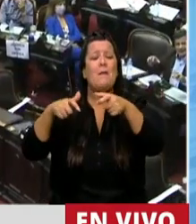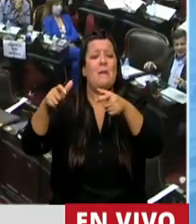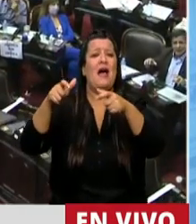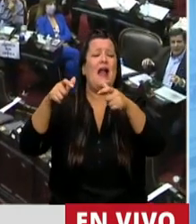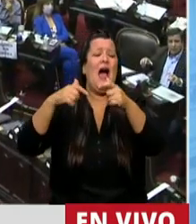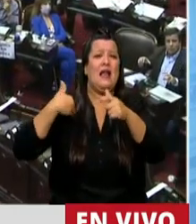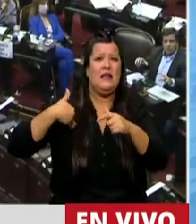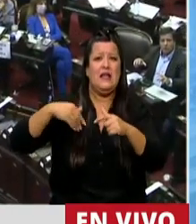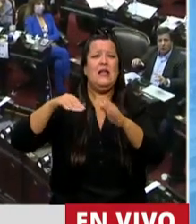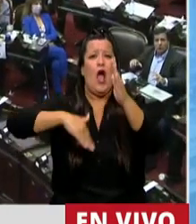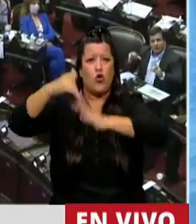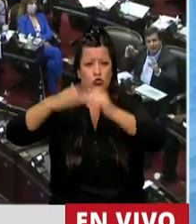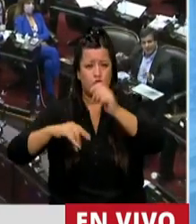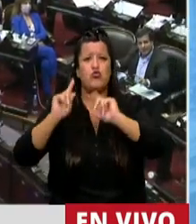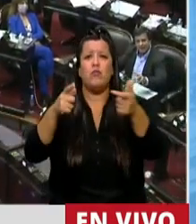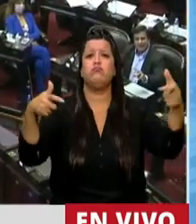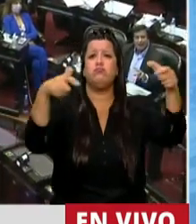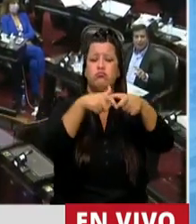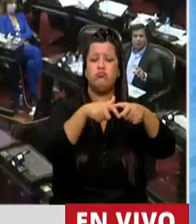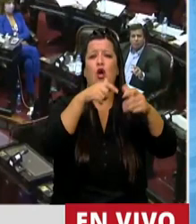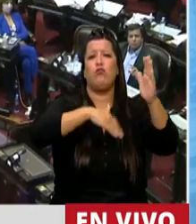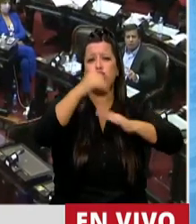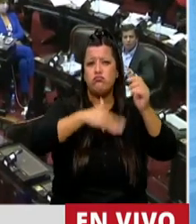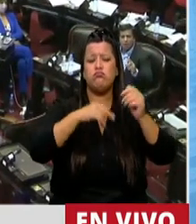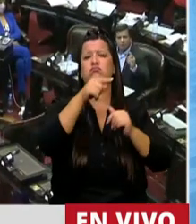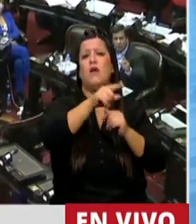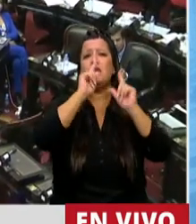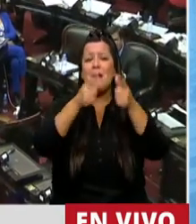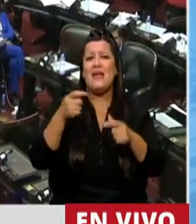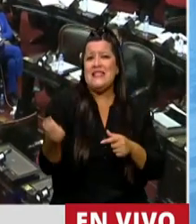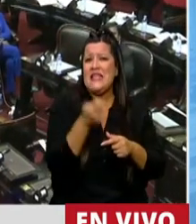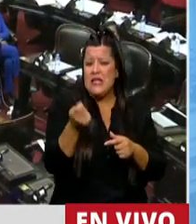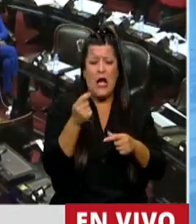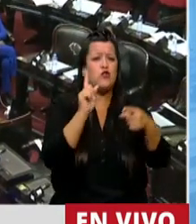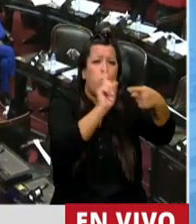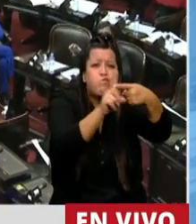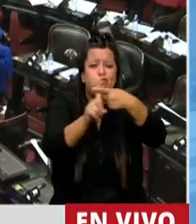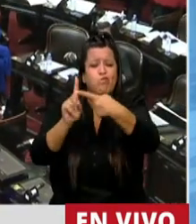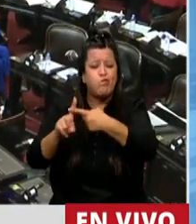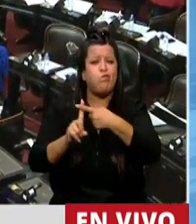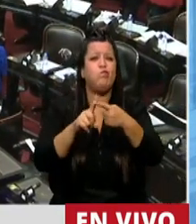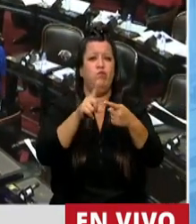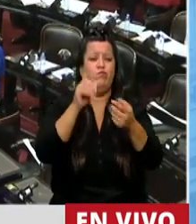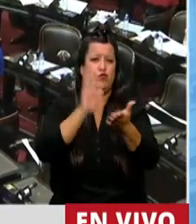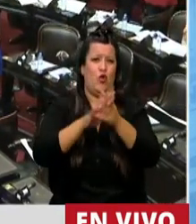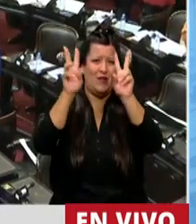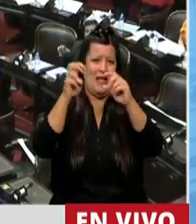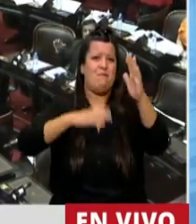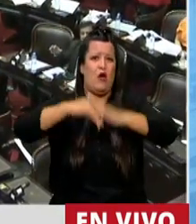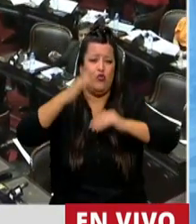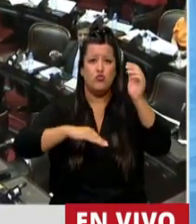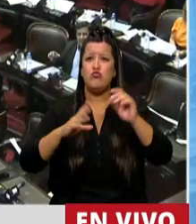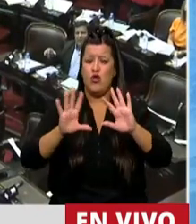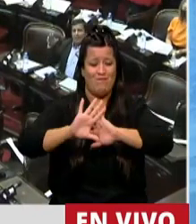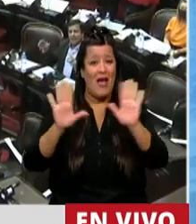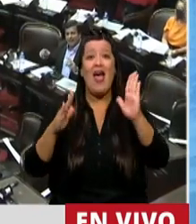la Construcción, con la Cámara Entrarreana de la Construcción, con los sindicatos vinculados con la actividad económica, y claramente va